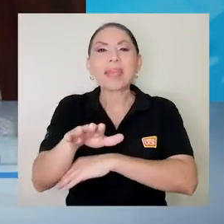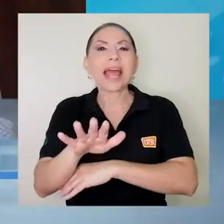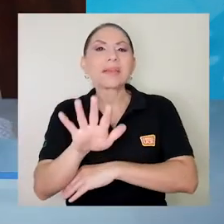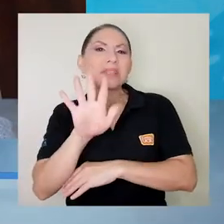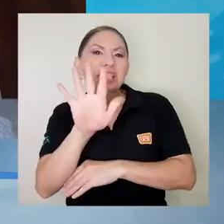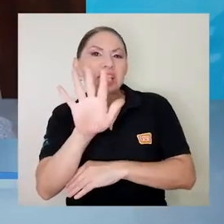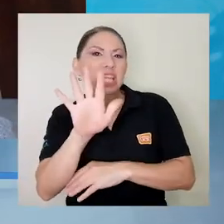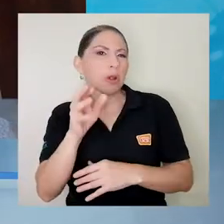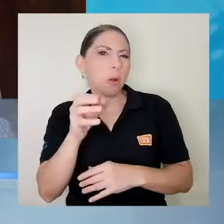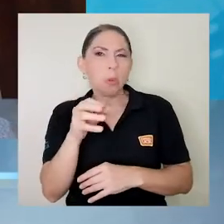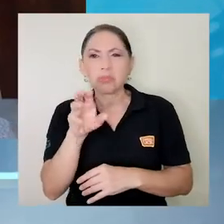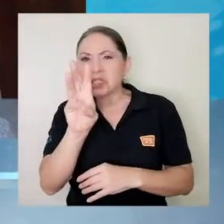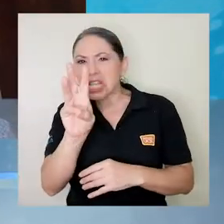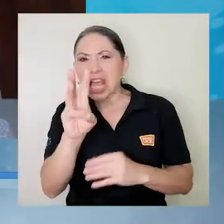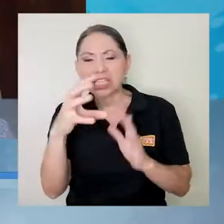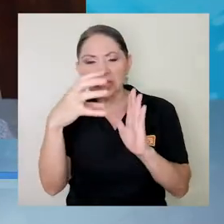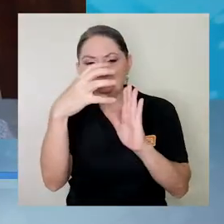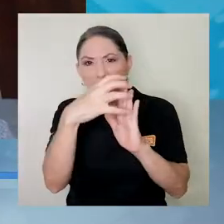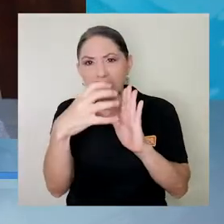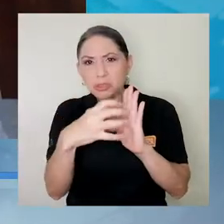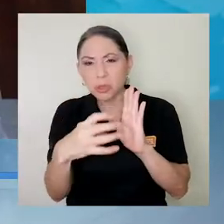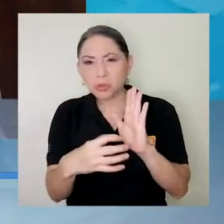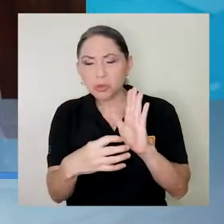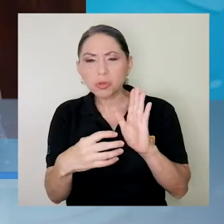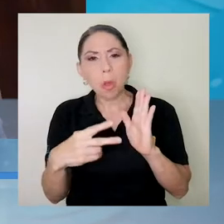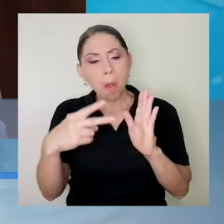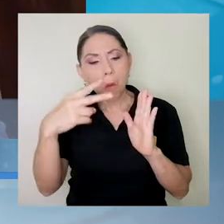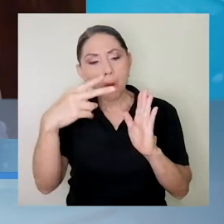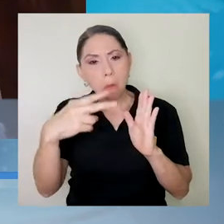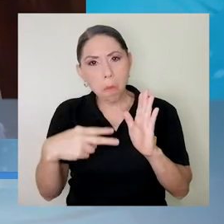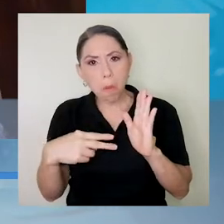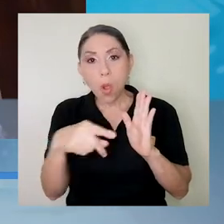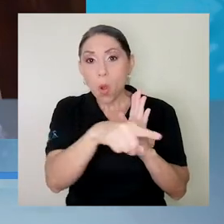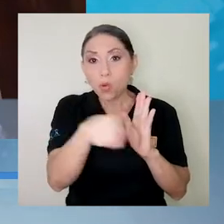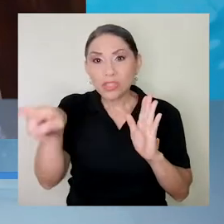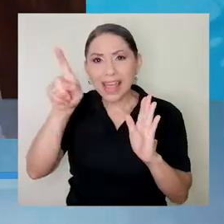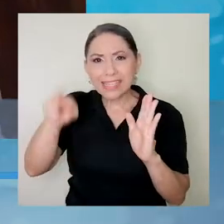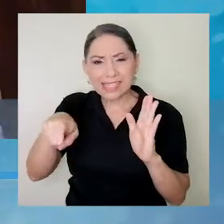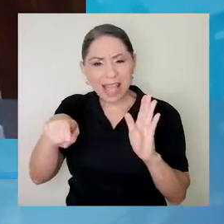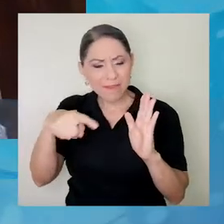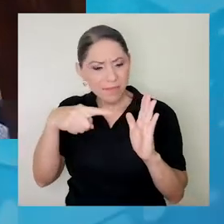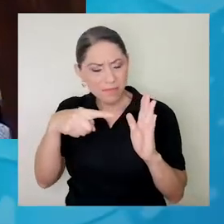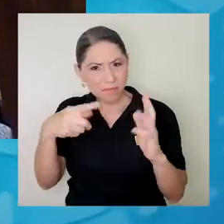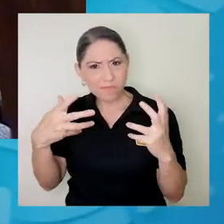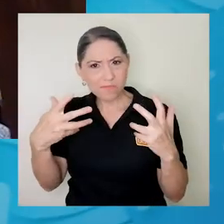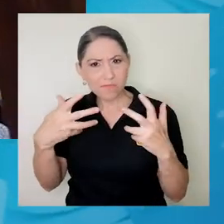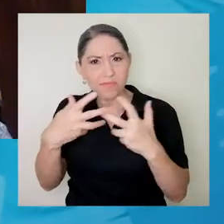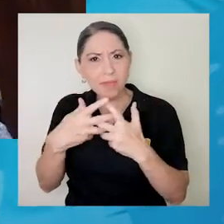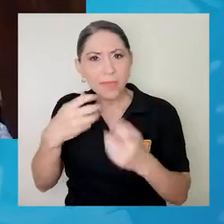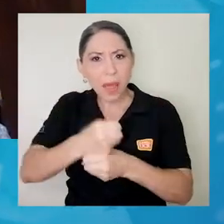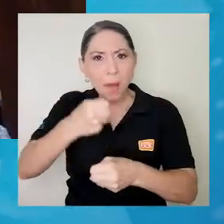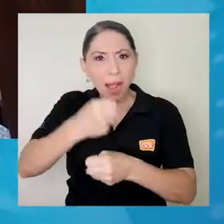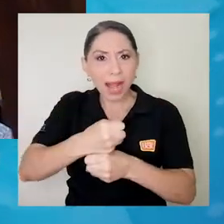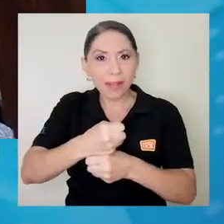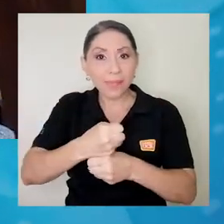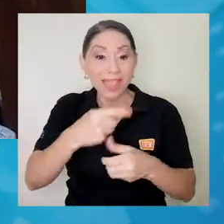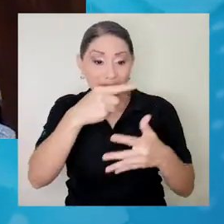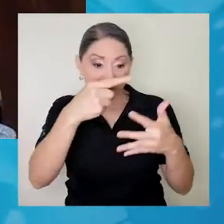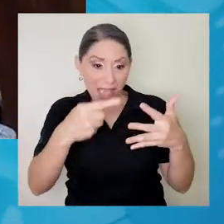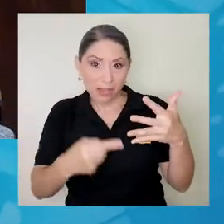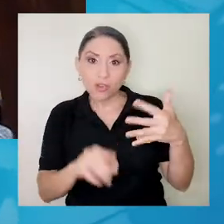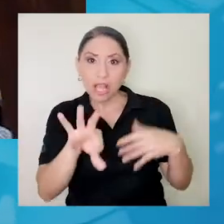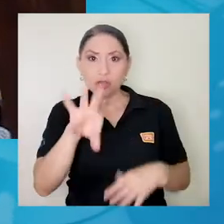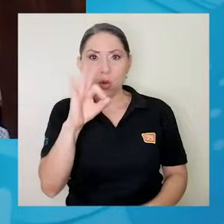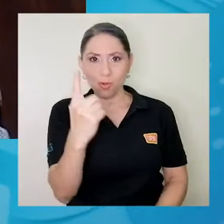cortos y ustedes tendrían que trabajar esos cinco o seis textos. Uno, escoger uno nada más y